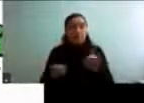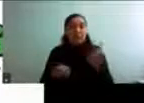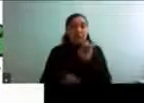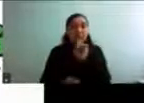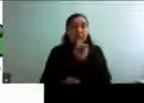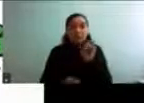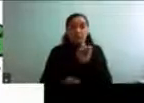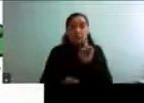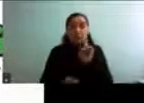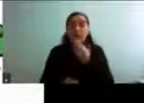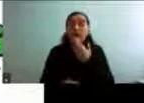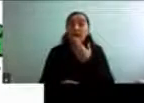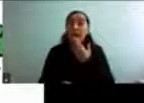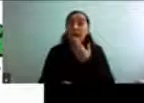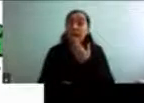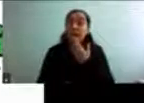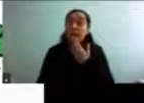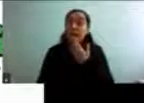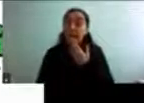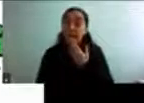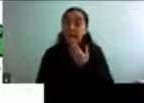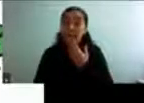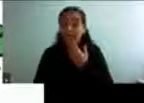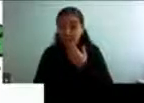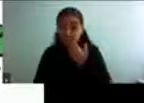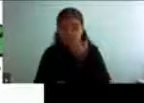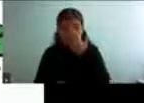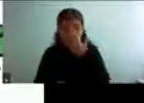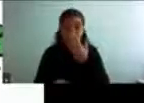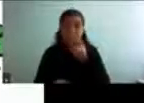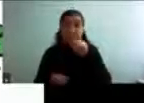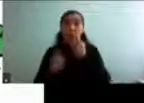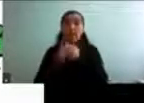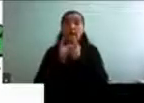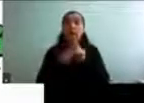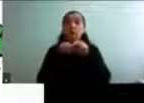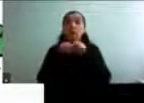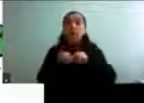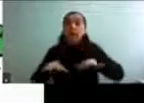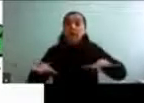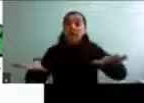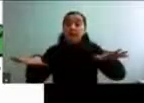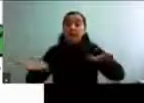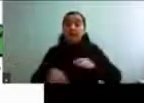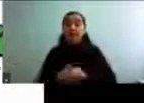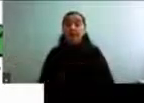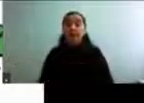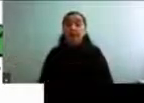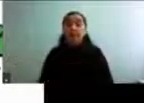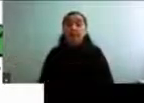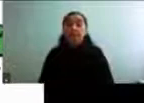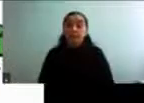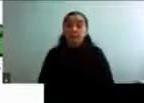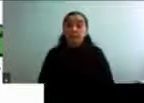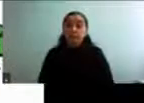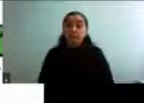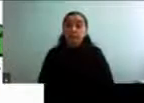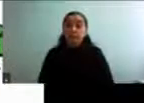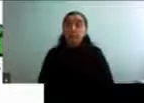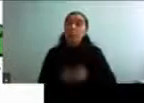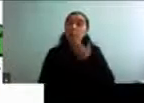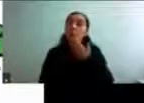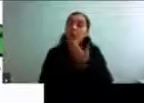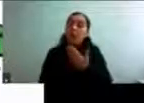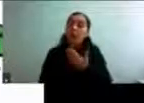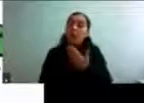enfrentamos cambios en cuanto a las redes que tenemos, ¿no? Cuando uno va envejeciendo, una